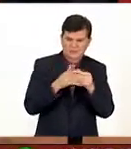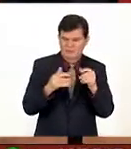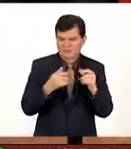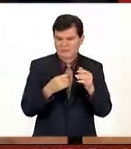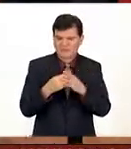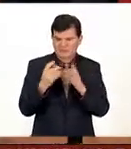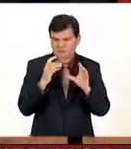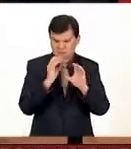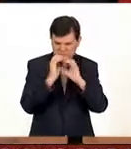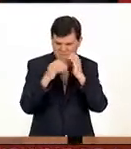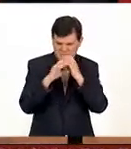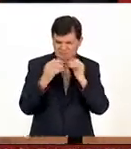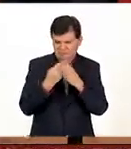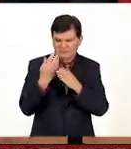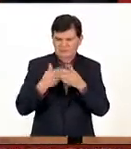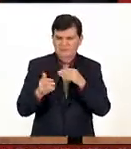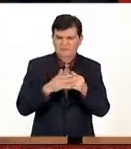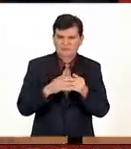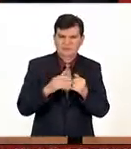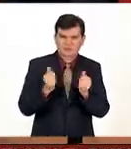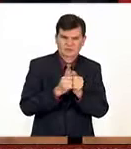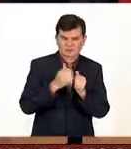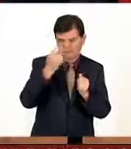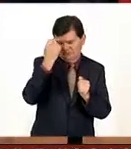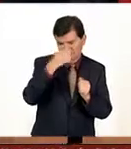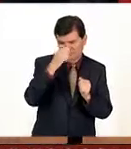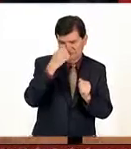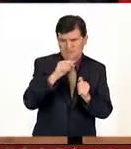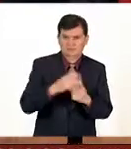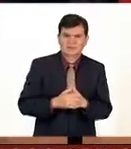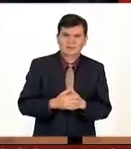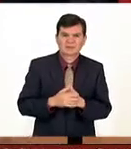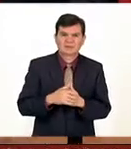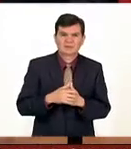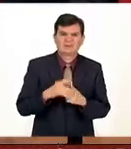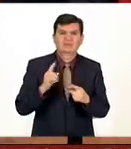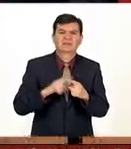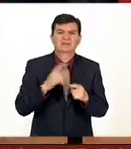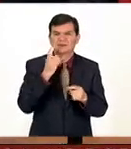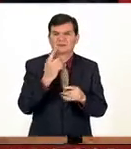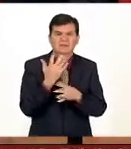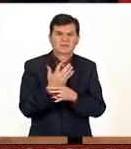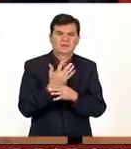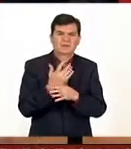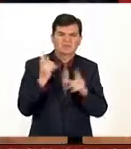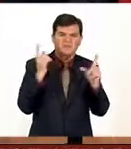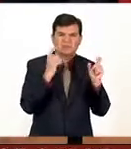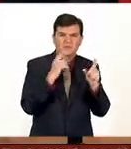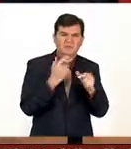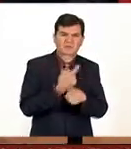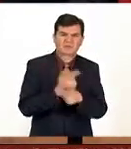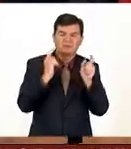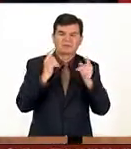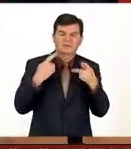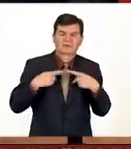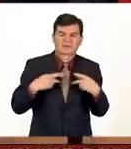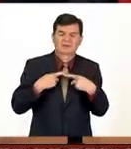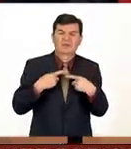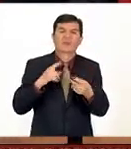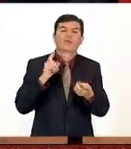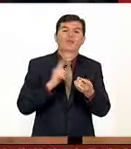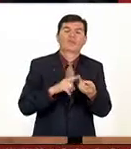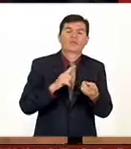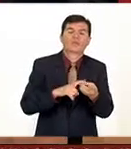etcétera con tanta tecnología hay quien dice pues ya cualquiera toma una foto no donde